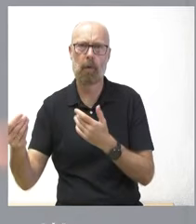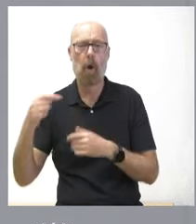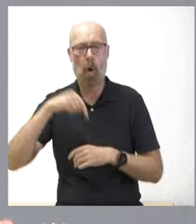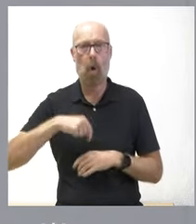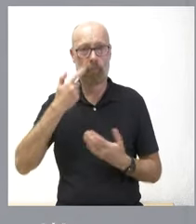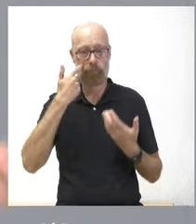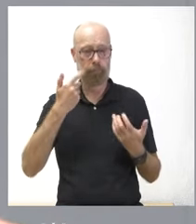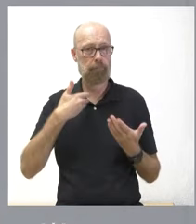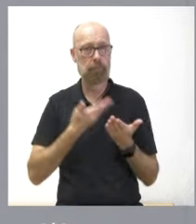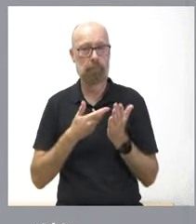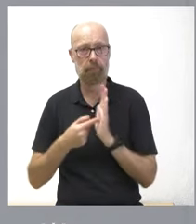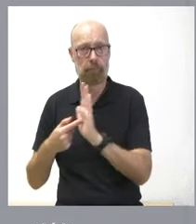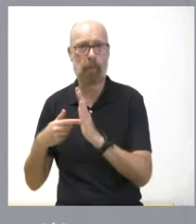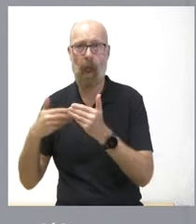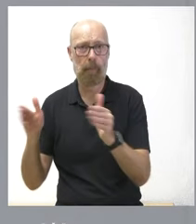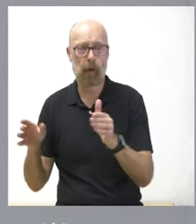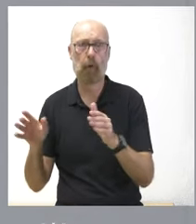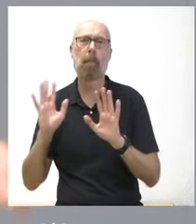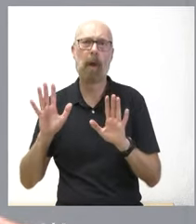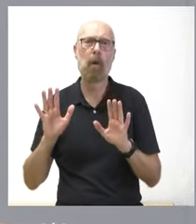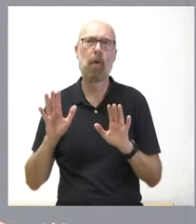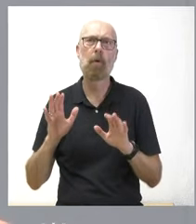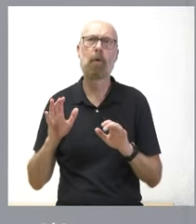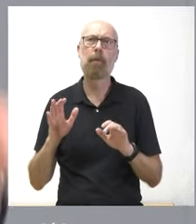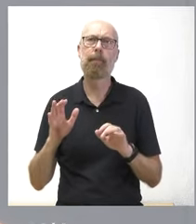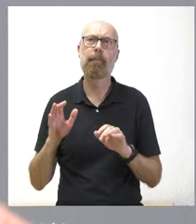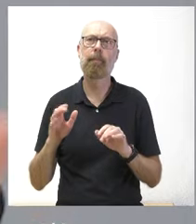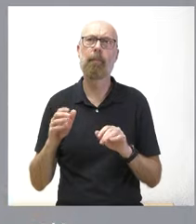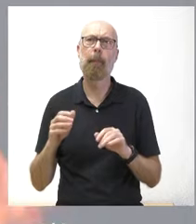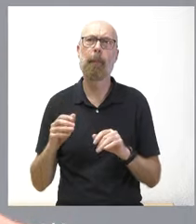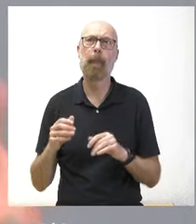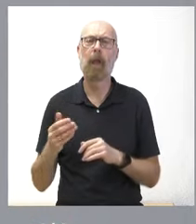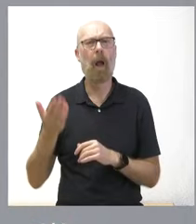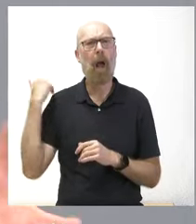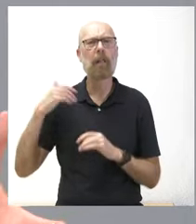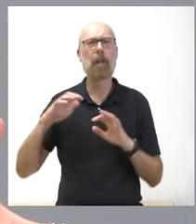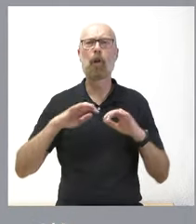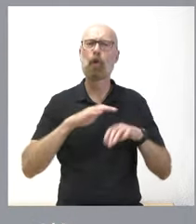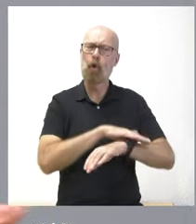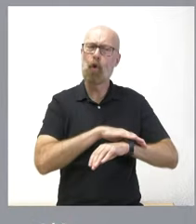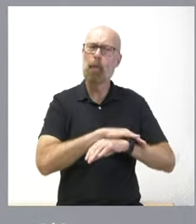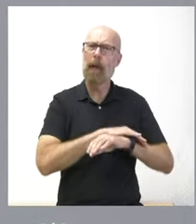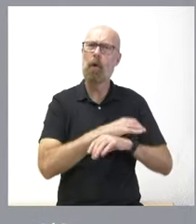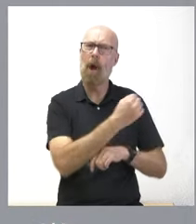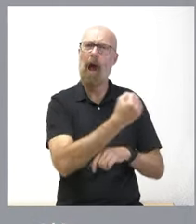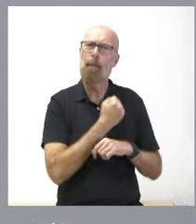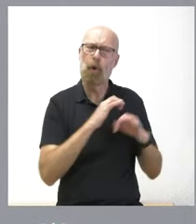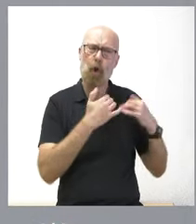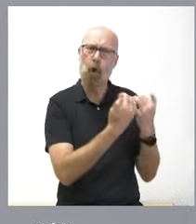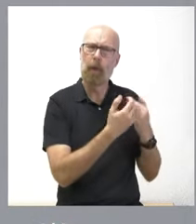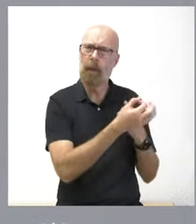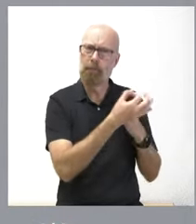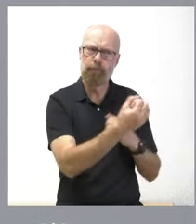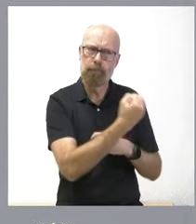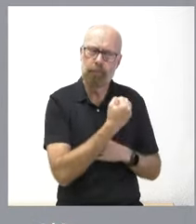manifiesto cuando ha habido un Gobierno que tenía un amplísimo apoyo parlamentario en las Cortes de Castilla y León para sacar antes sus iniciativas